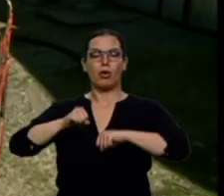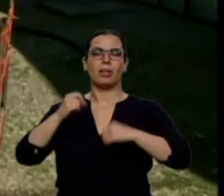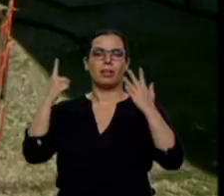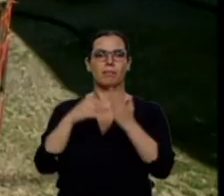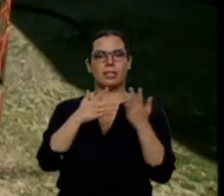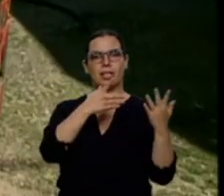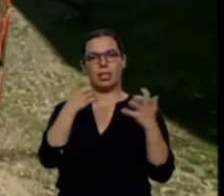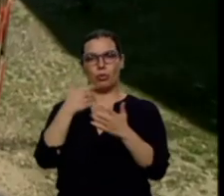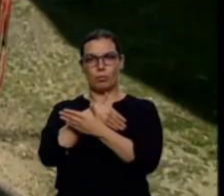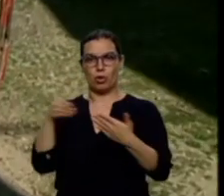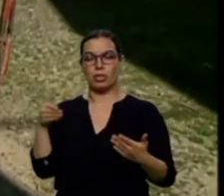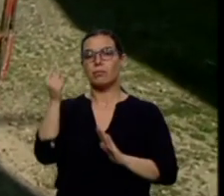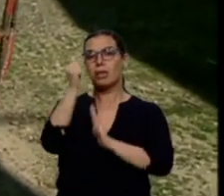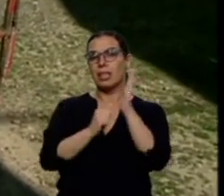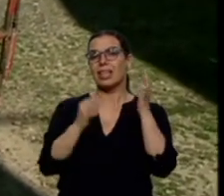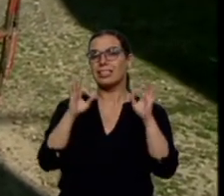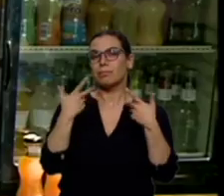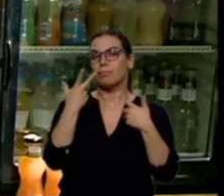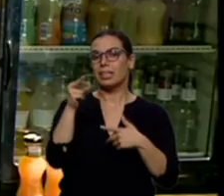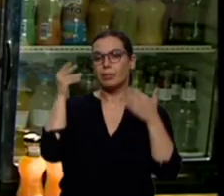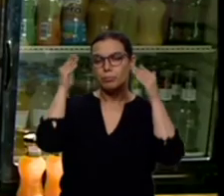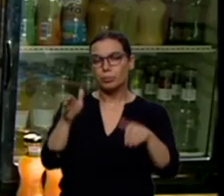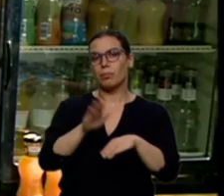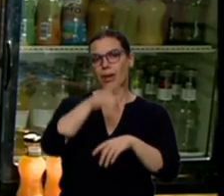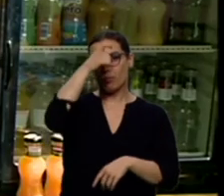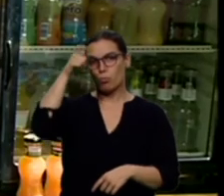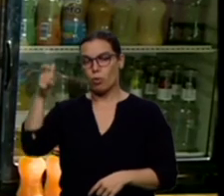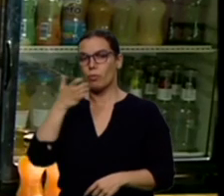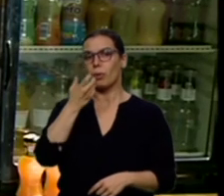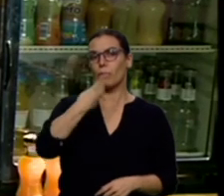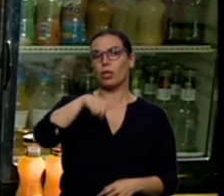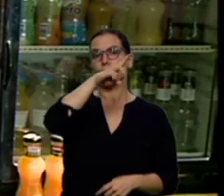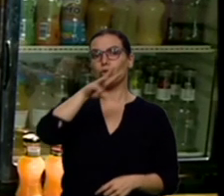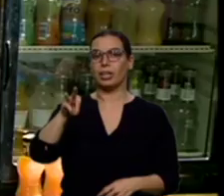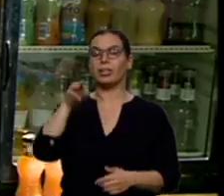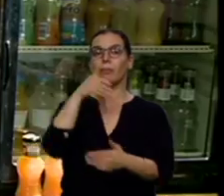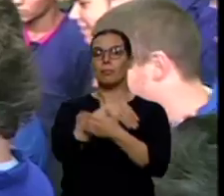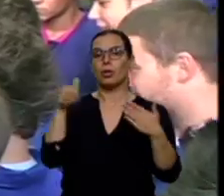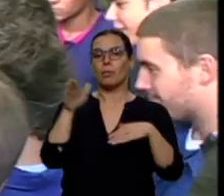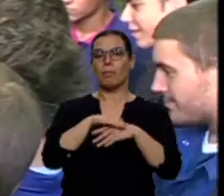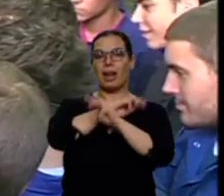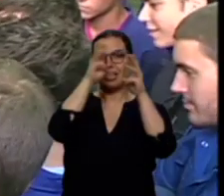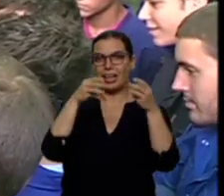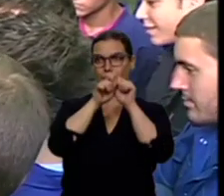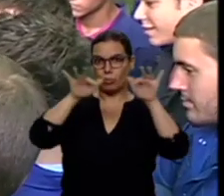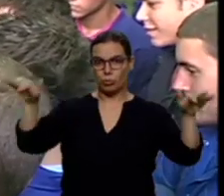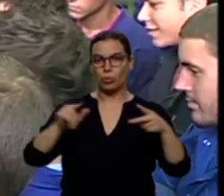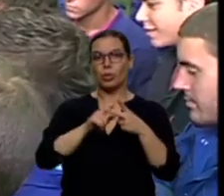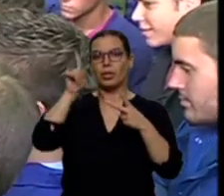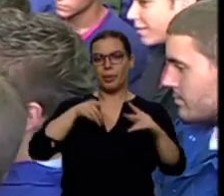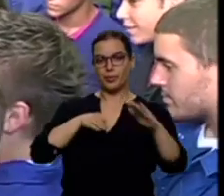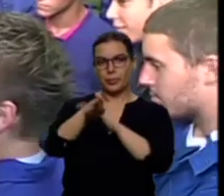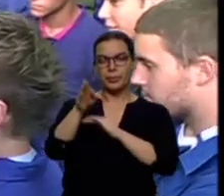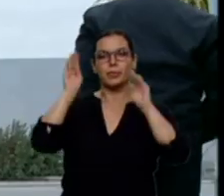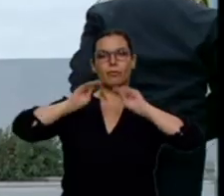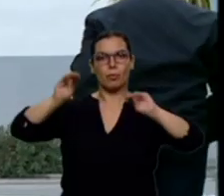más de una veintena dirigidas al medio rural como los 130 millones para la extensión de la banda ancha, garantizar el acceso a la formación profesional